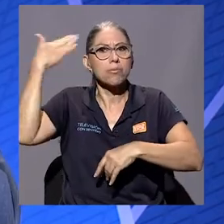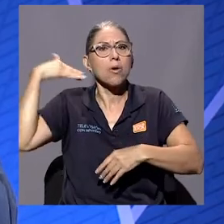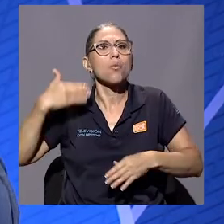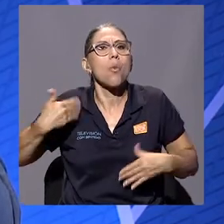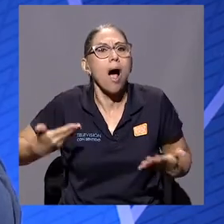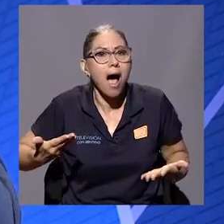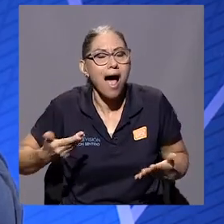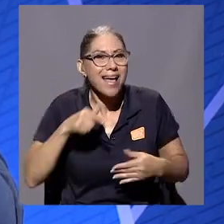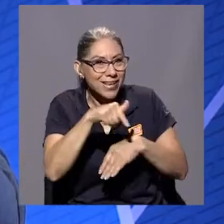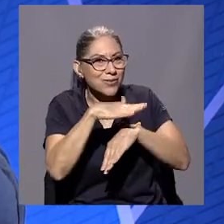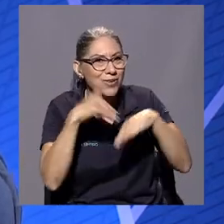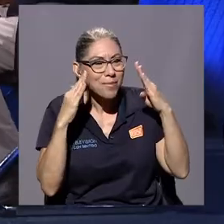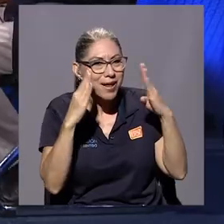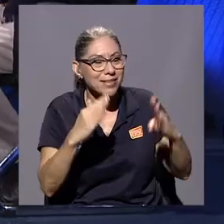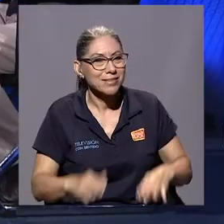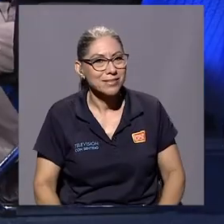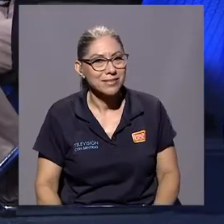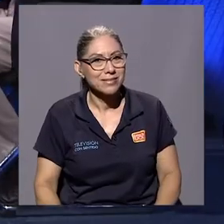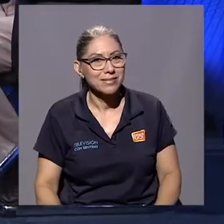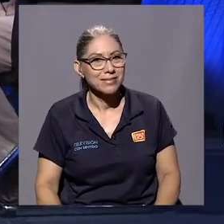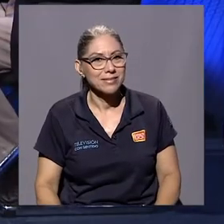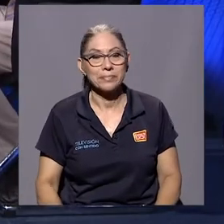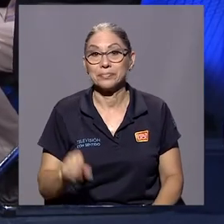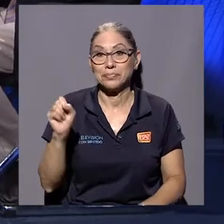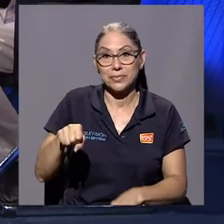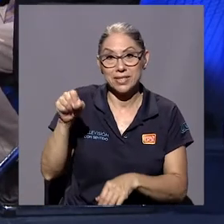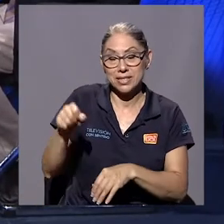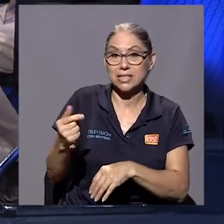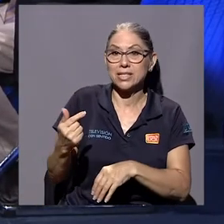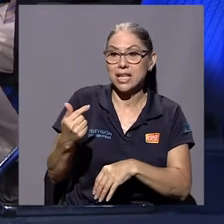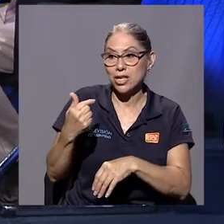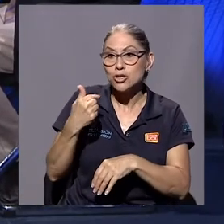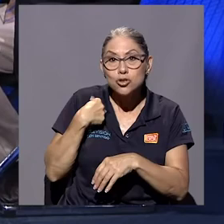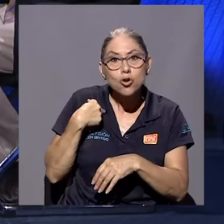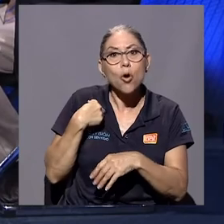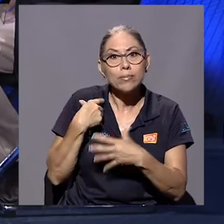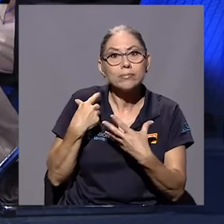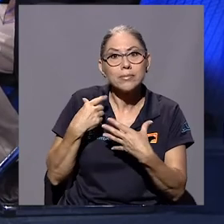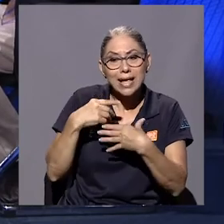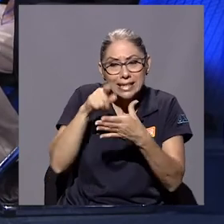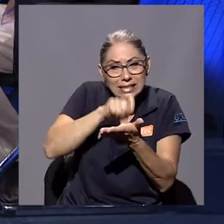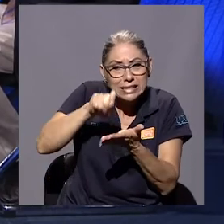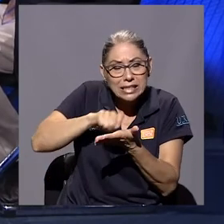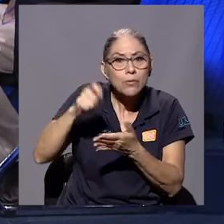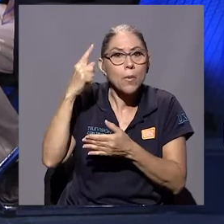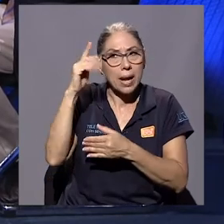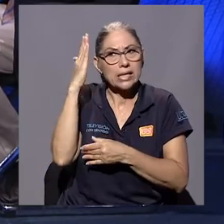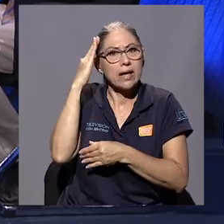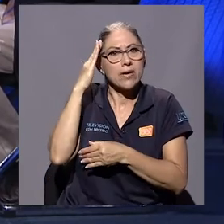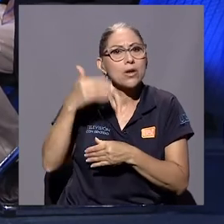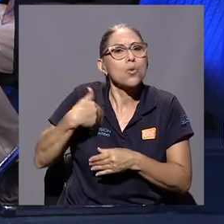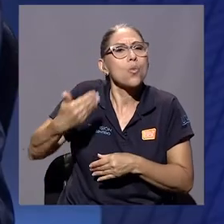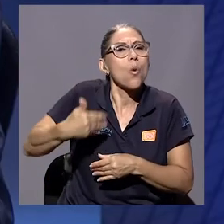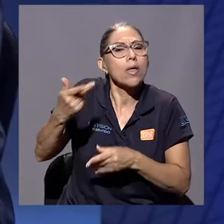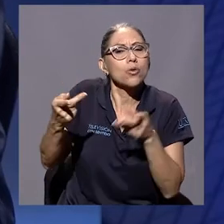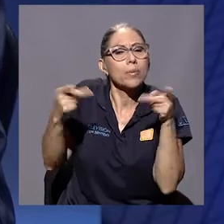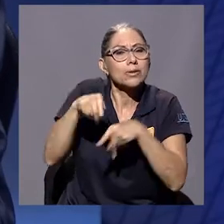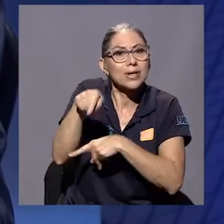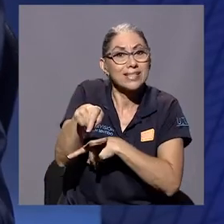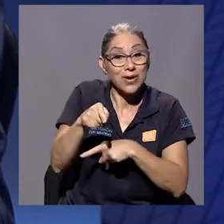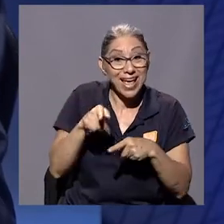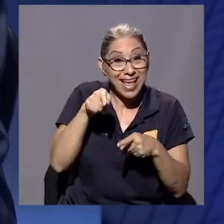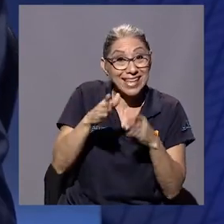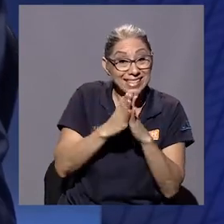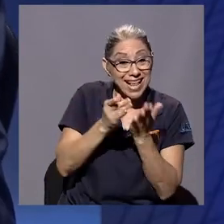Eso llama mucho la atención. No, no, yo incluso lo sitúo en el tiempo y en el espacio. Así es. La novela transcurre